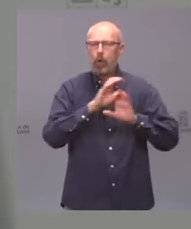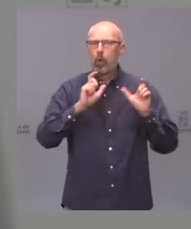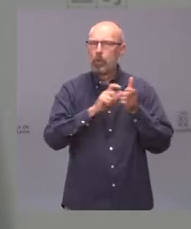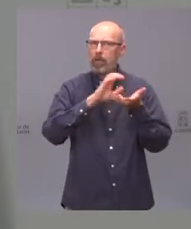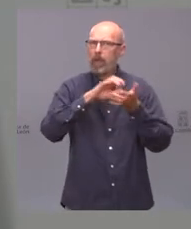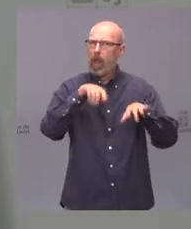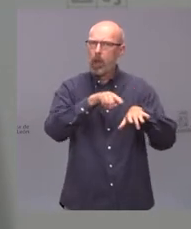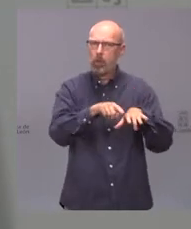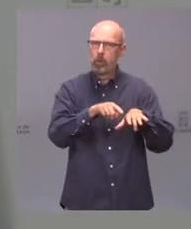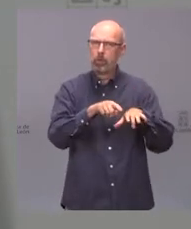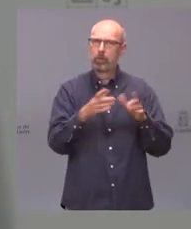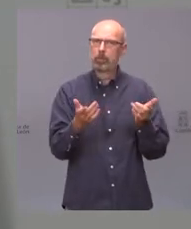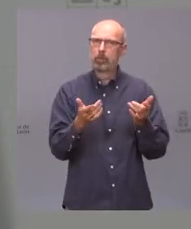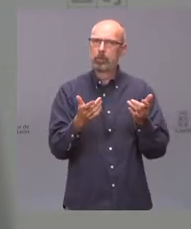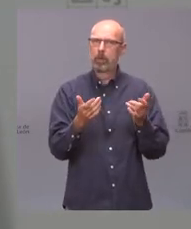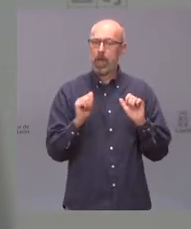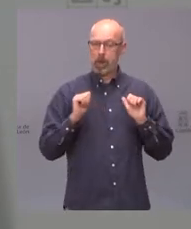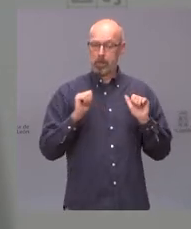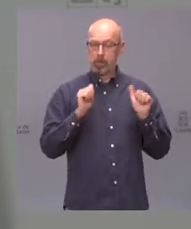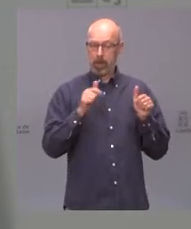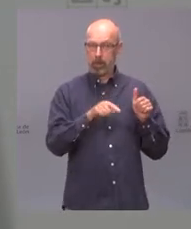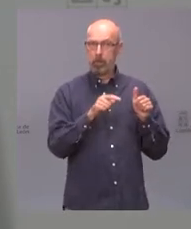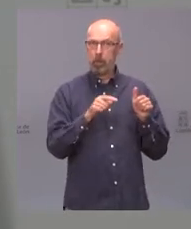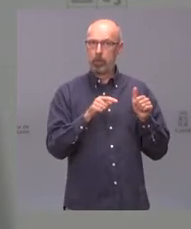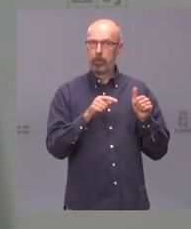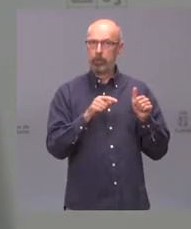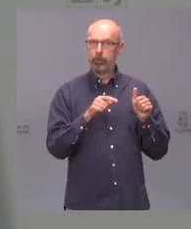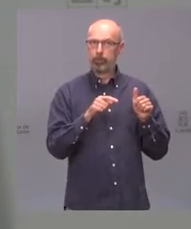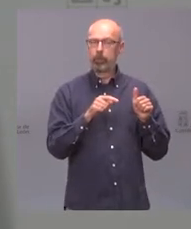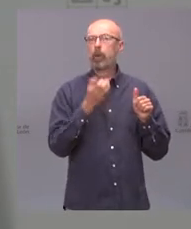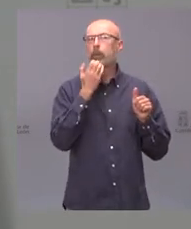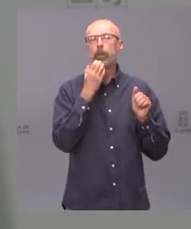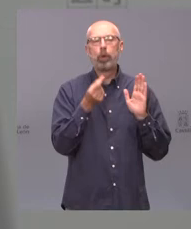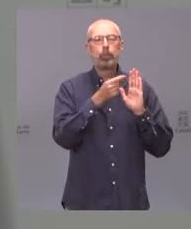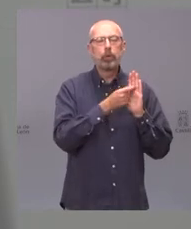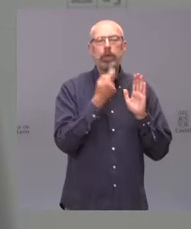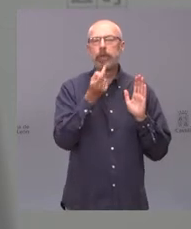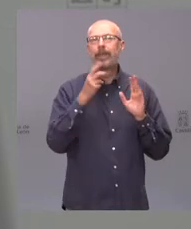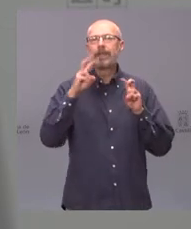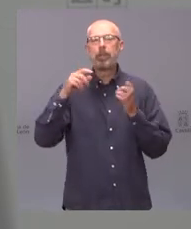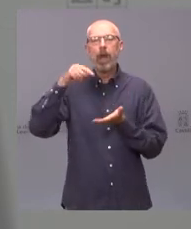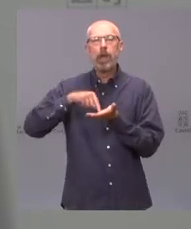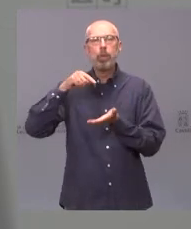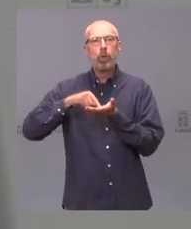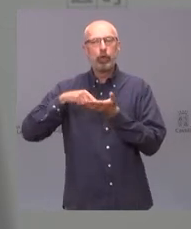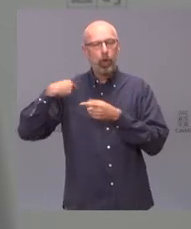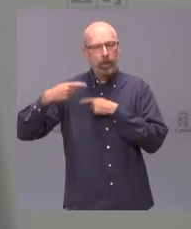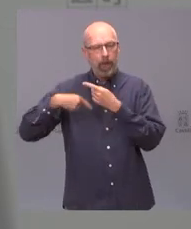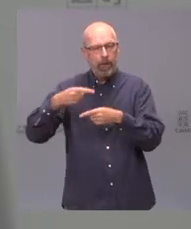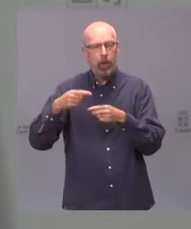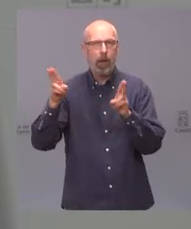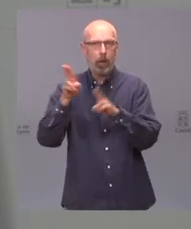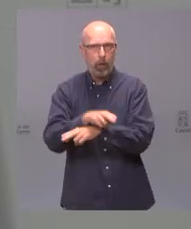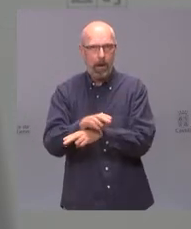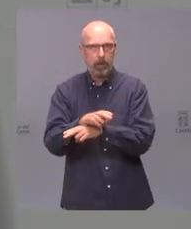que en los primeros meses teníamos que eliminar el impuesto de sucesiones y donaciones de padres a hijos y entre